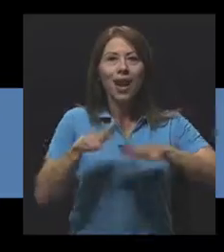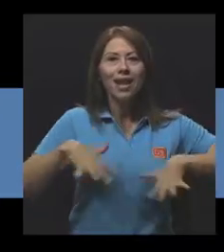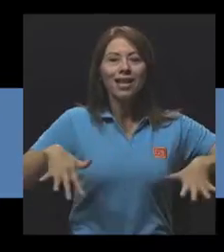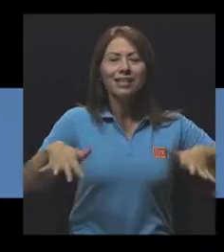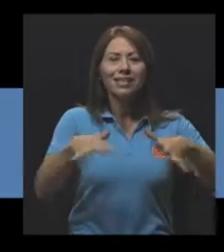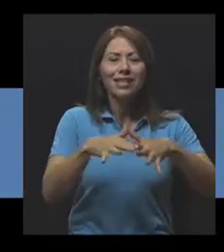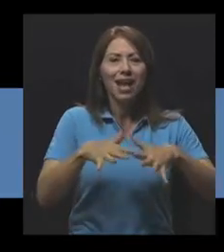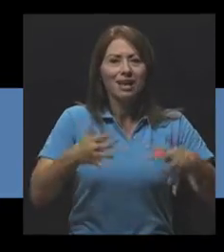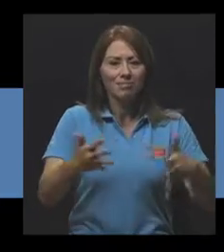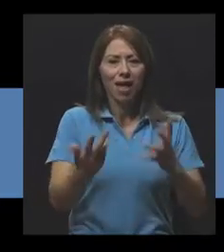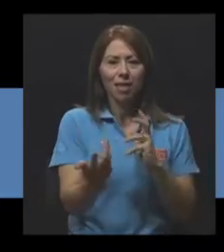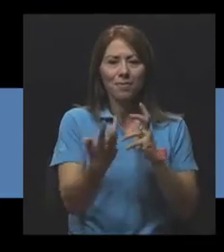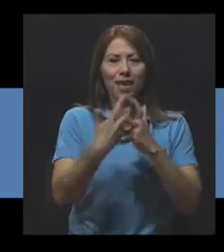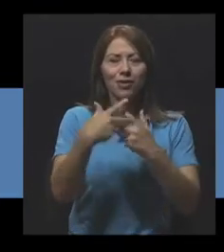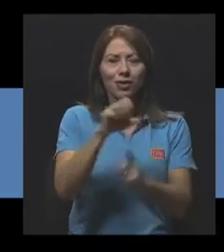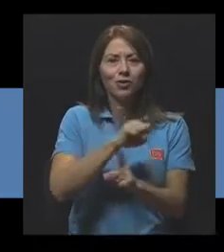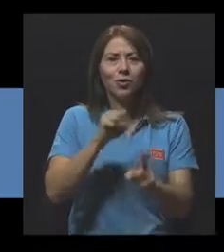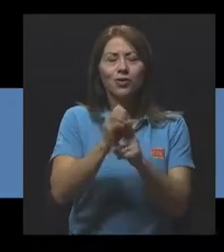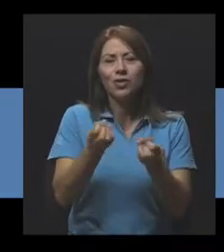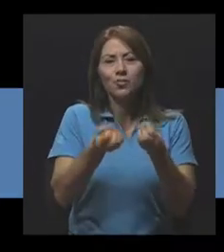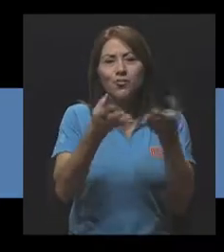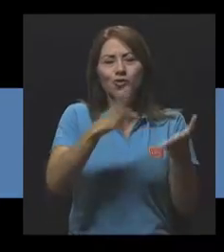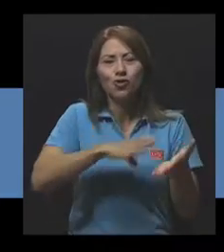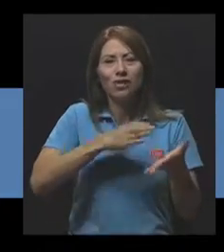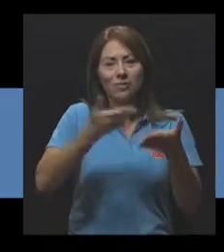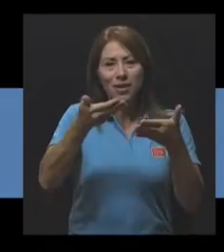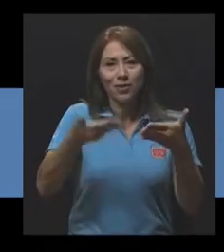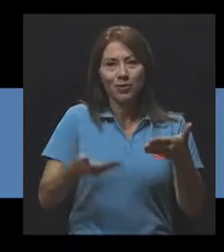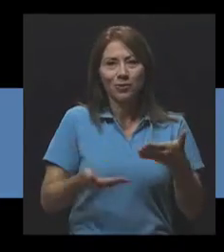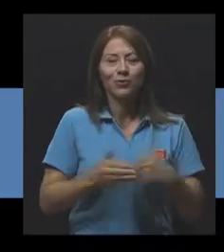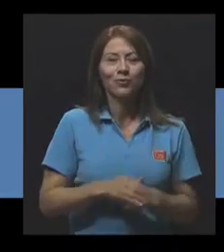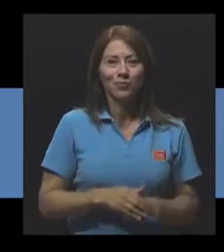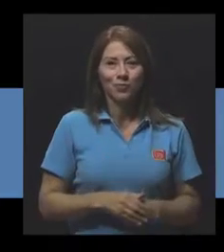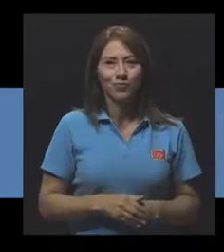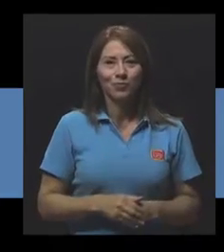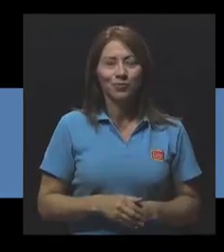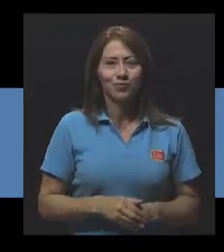aspectos y adaptándose a muchas situaciones. Eso sería muy importante morir.